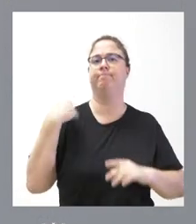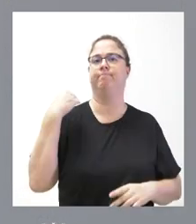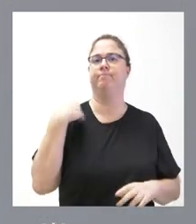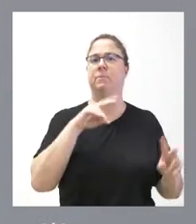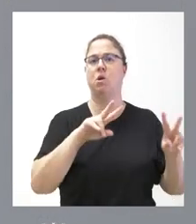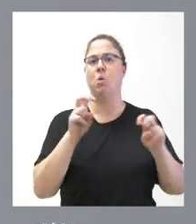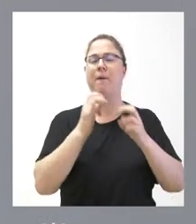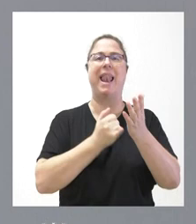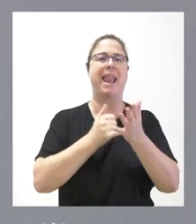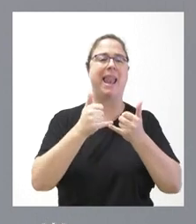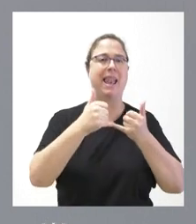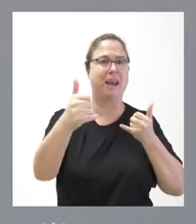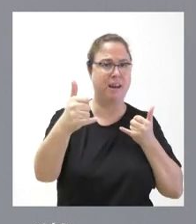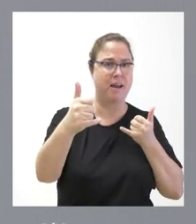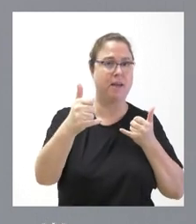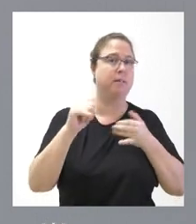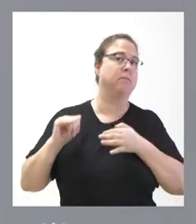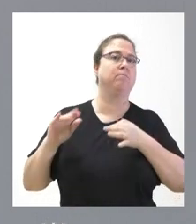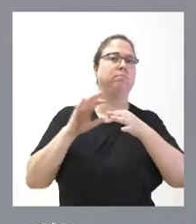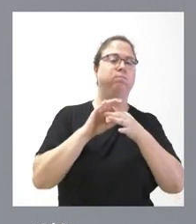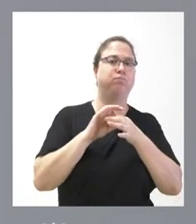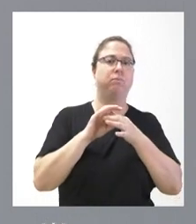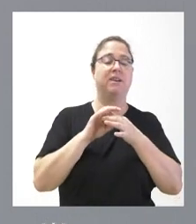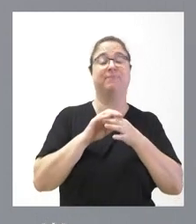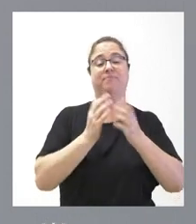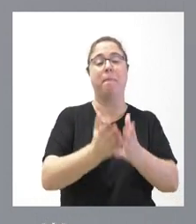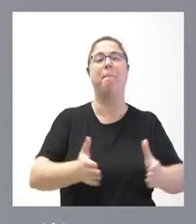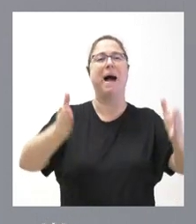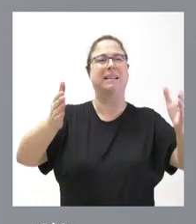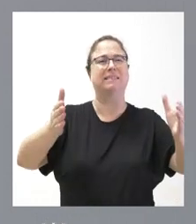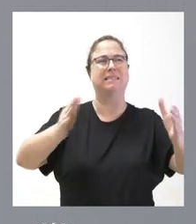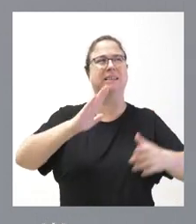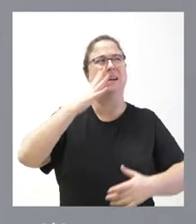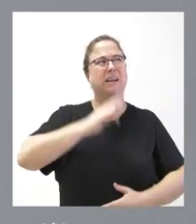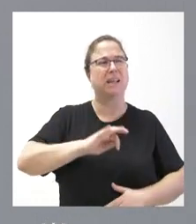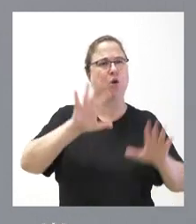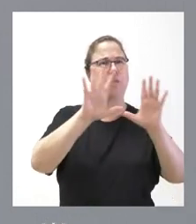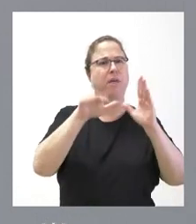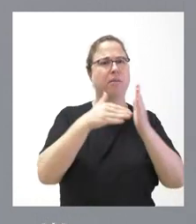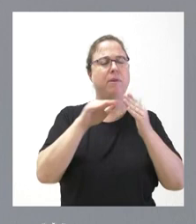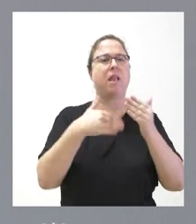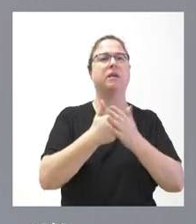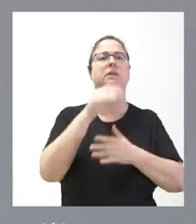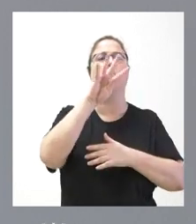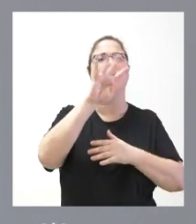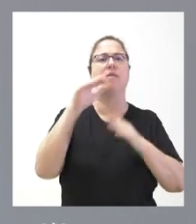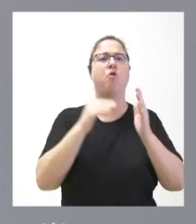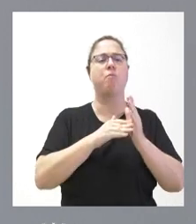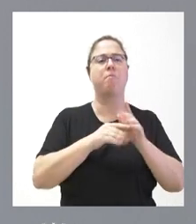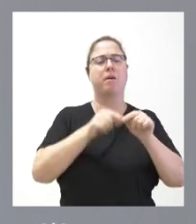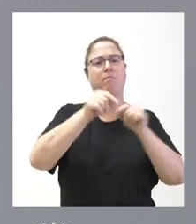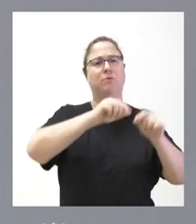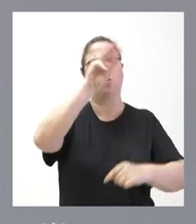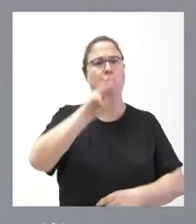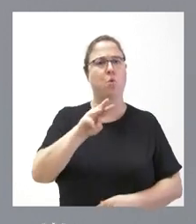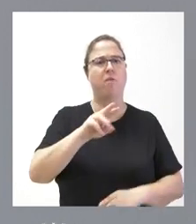línea relacionada con la existencia de balsas. Creo recordar entre 10.000 y 45.000 metros cúbicos que podían ser muy útiles